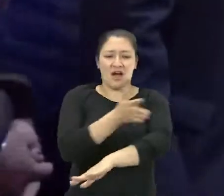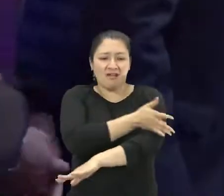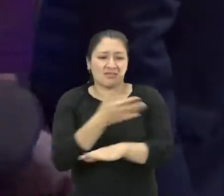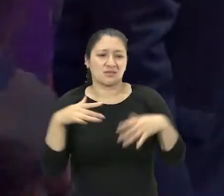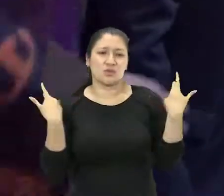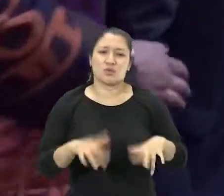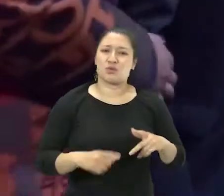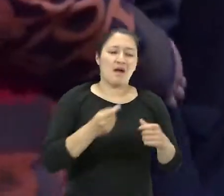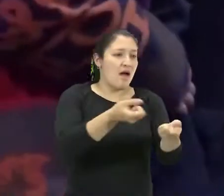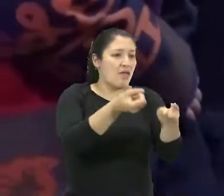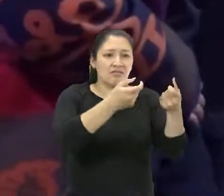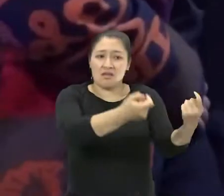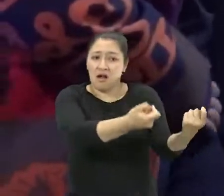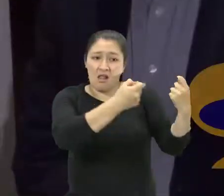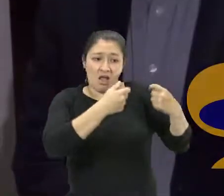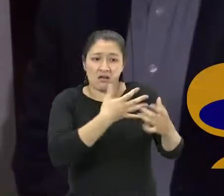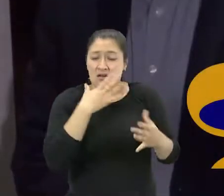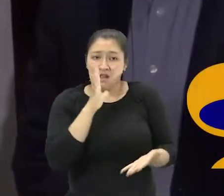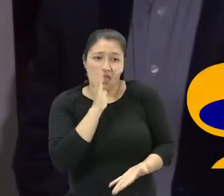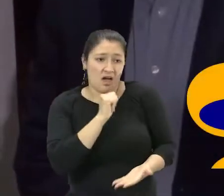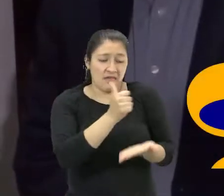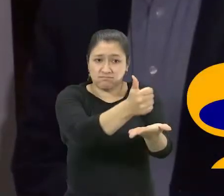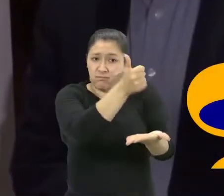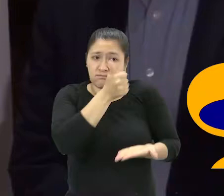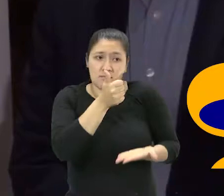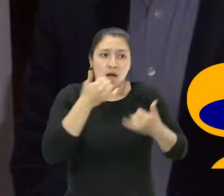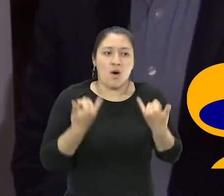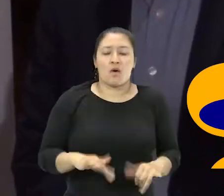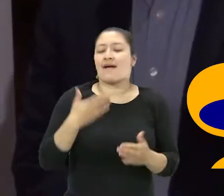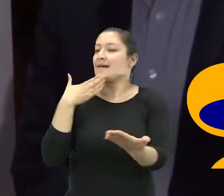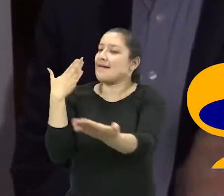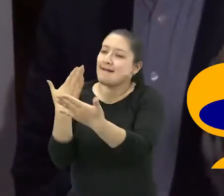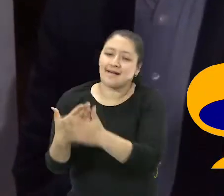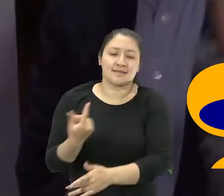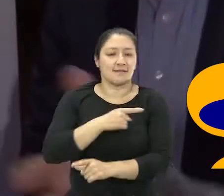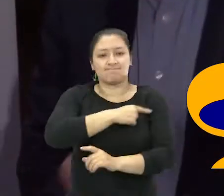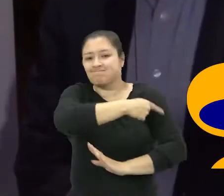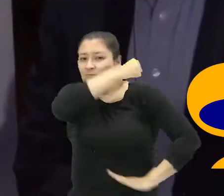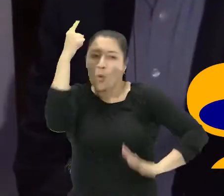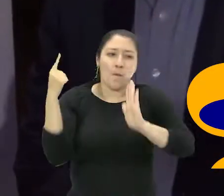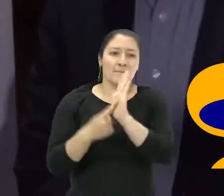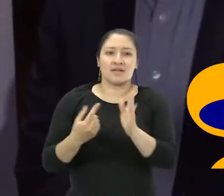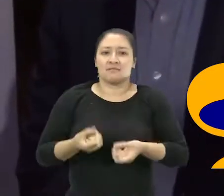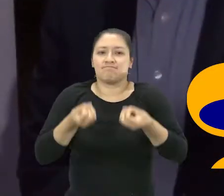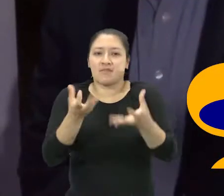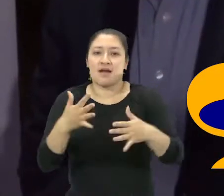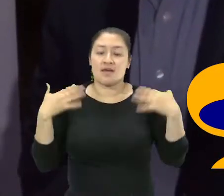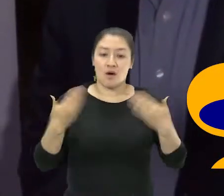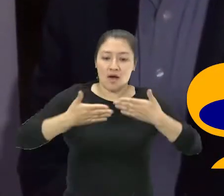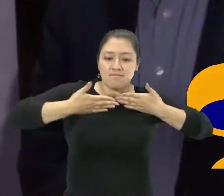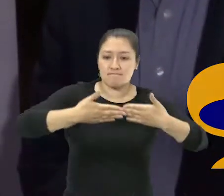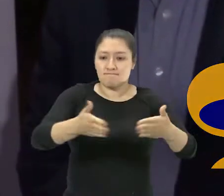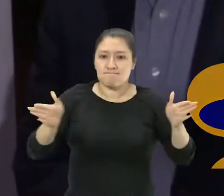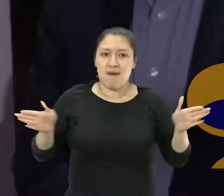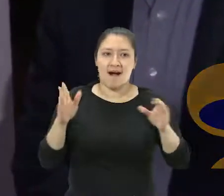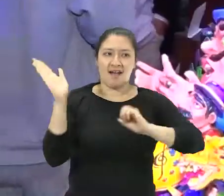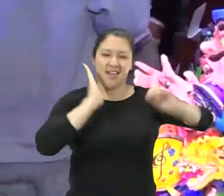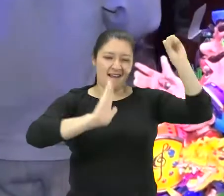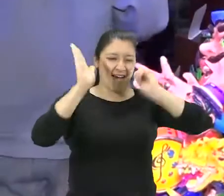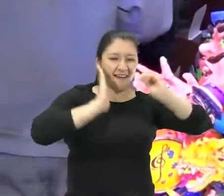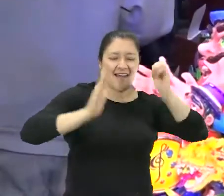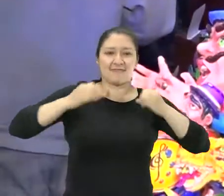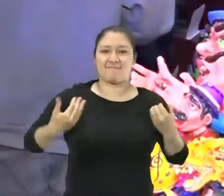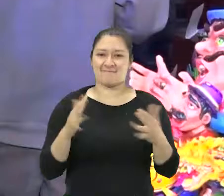dos años en tema de pandemia que no han recibido recursos para ellos el agradecimiento total y sabemos que esta